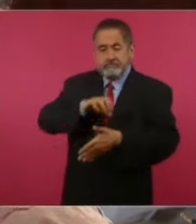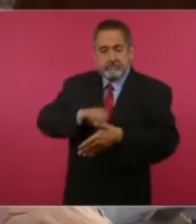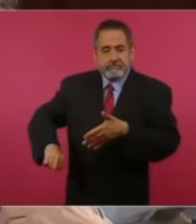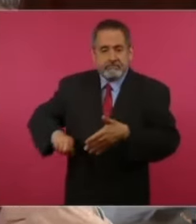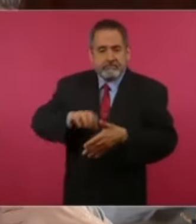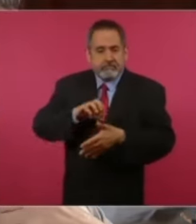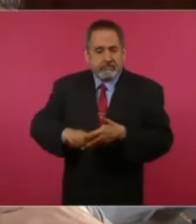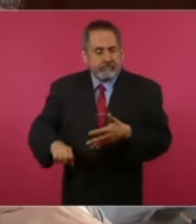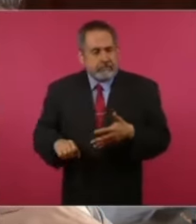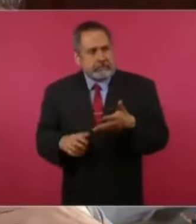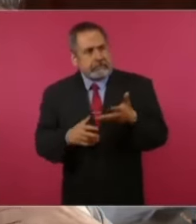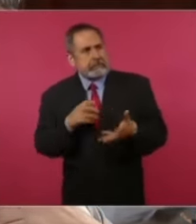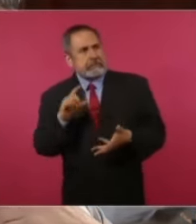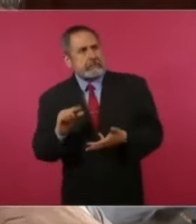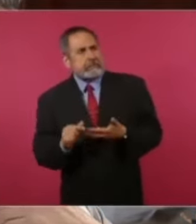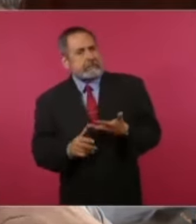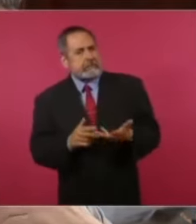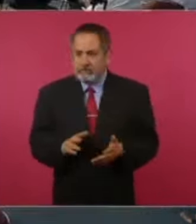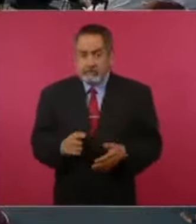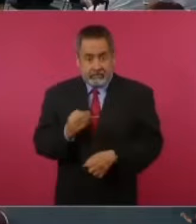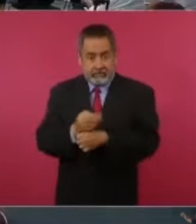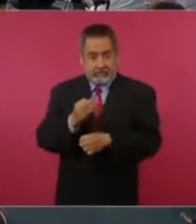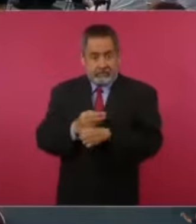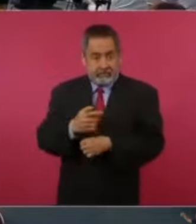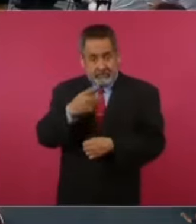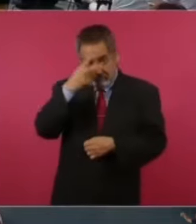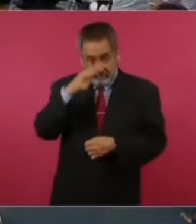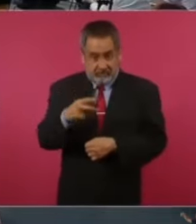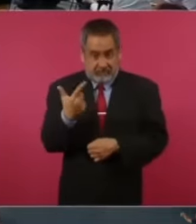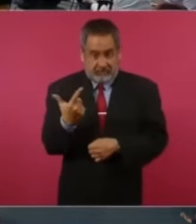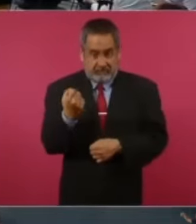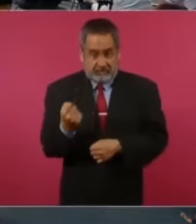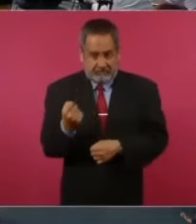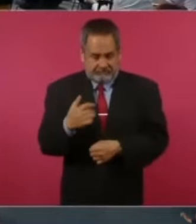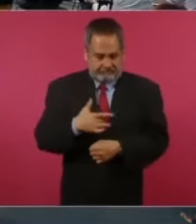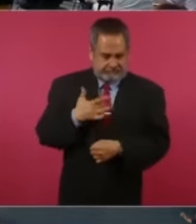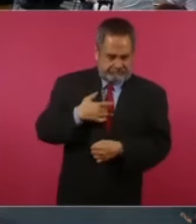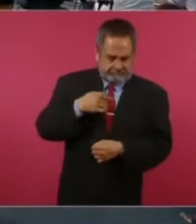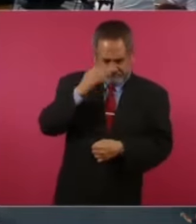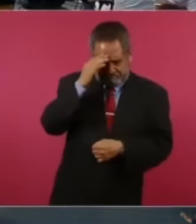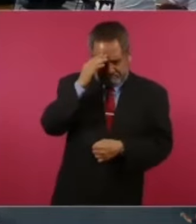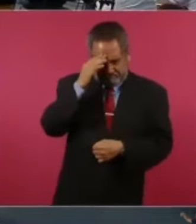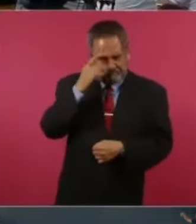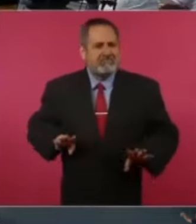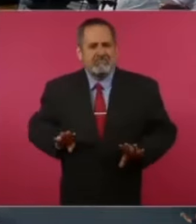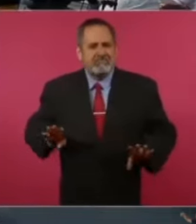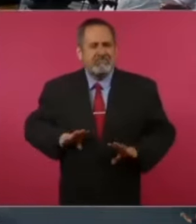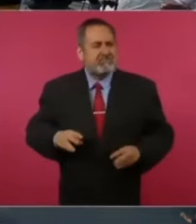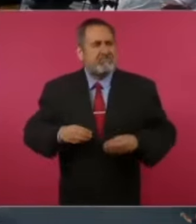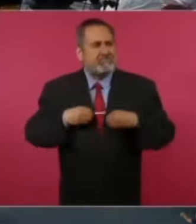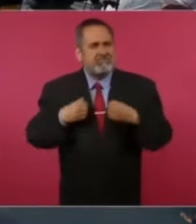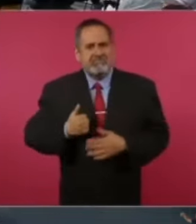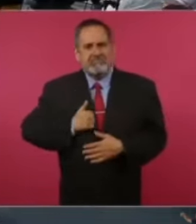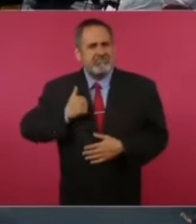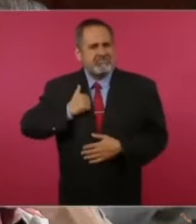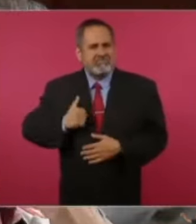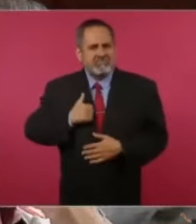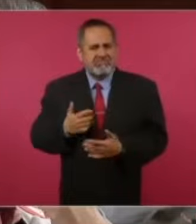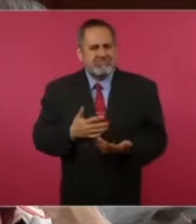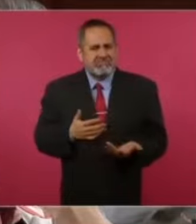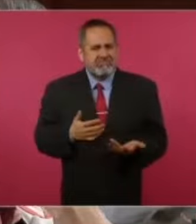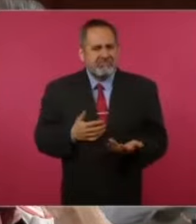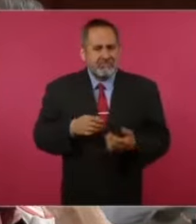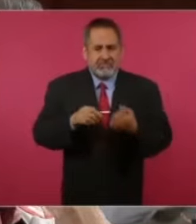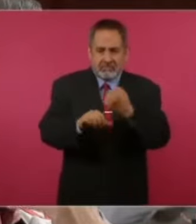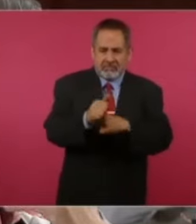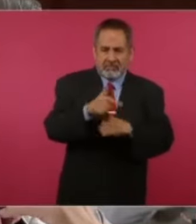Obviamente, ¿cómo es afín al presidente? Va a decir eso. Pero, señores, si nosotros vamos a empezar a desmentir, a desprestigiar, a por debajear y a